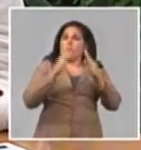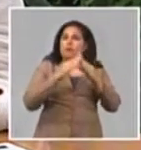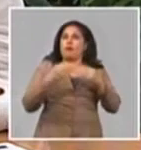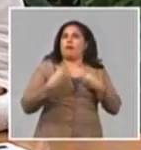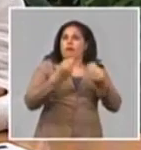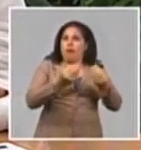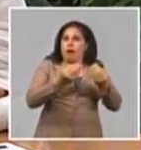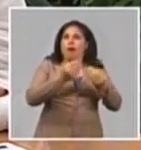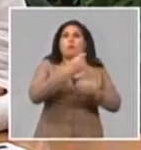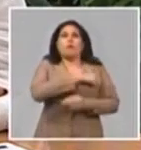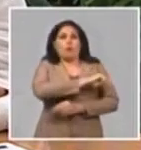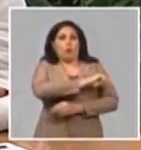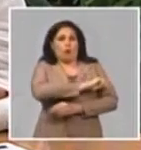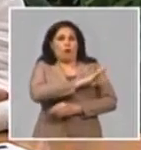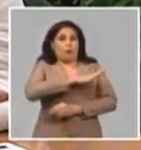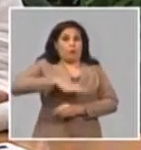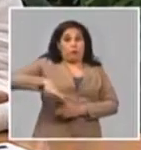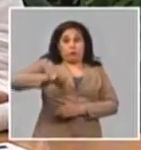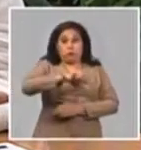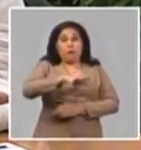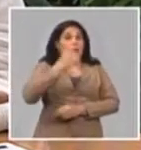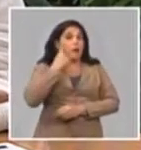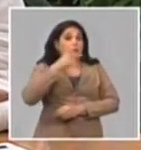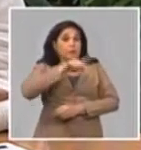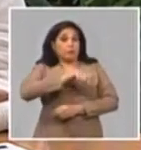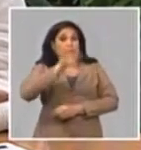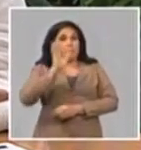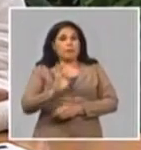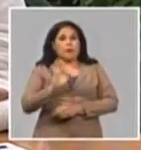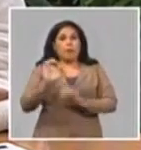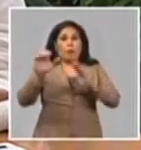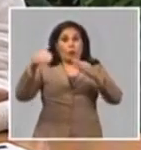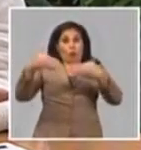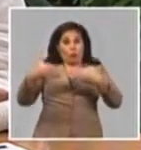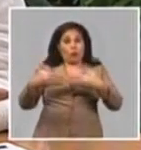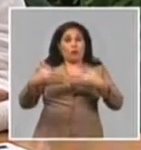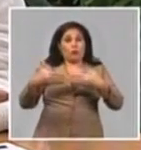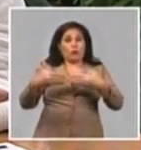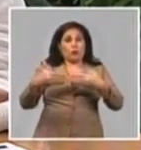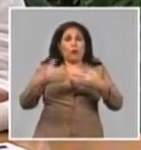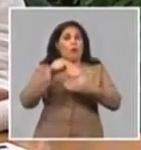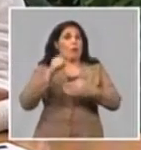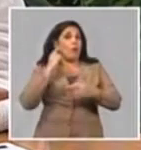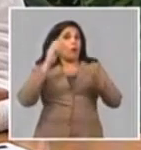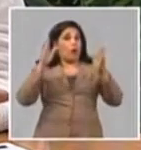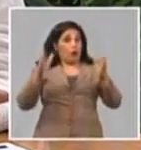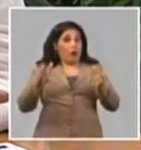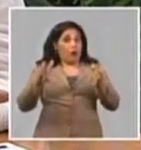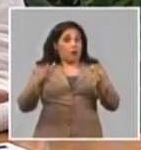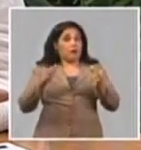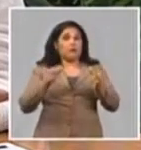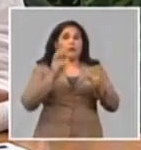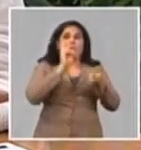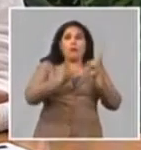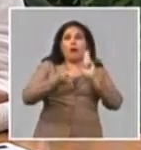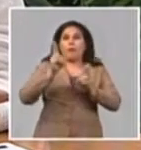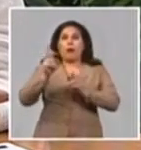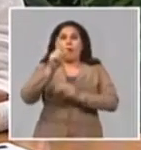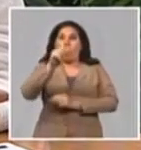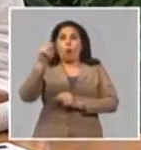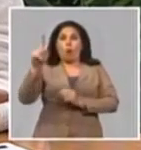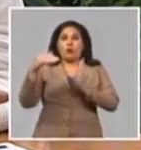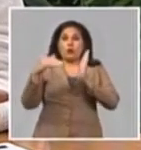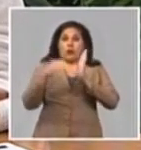vivienda, que el año pasado, o sea, concluimos, tuvimos un año donde ejecutamos 11.000